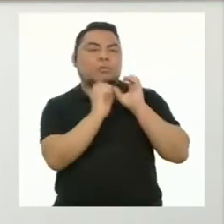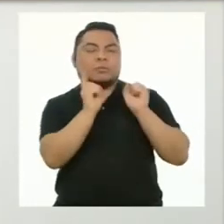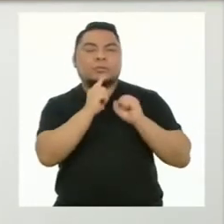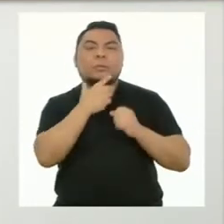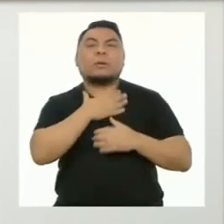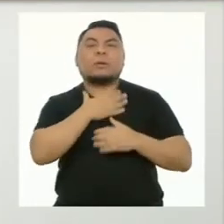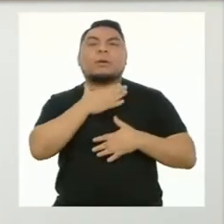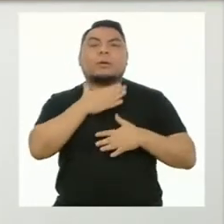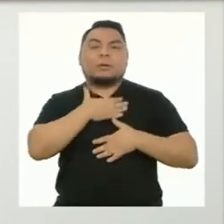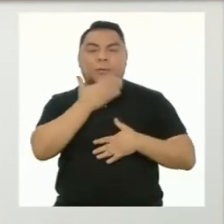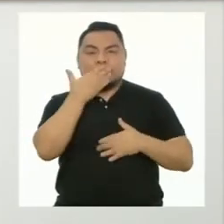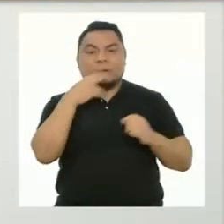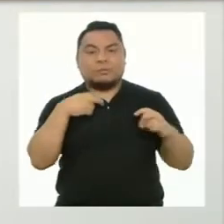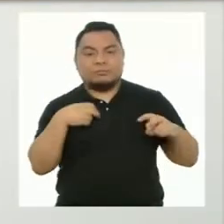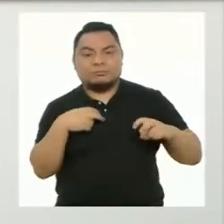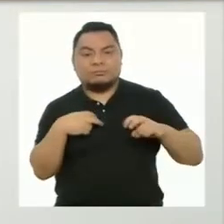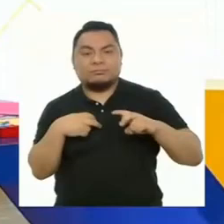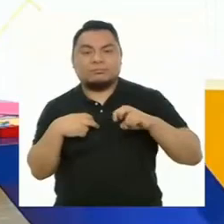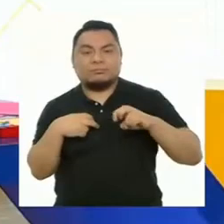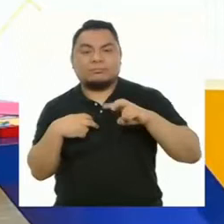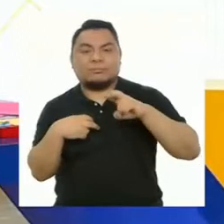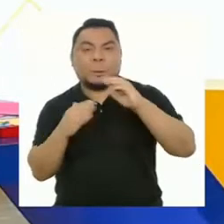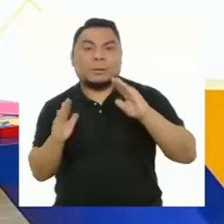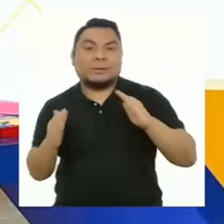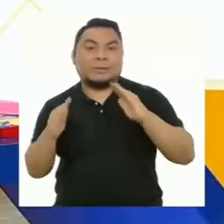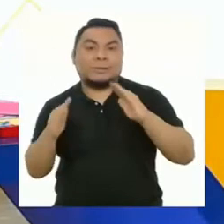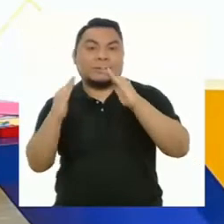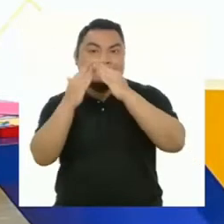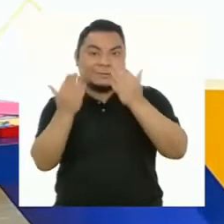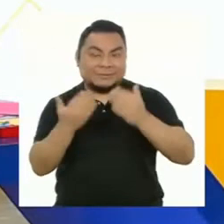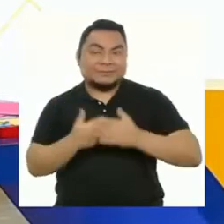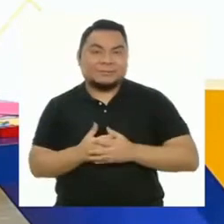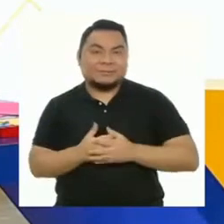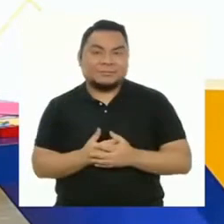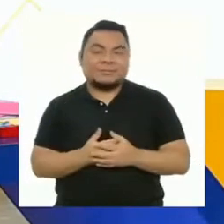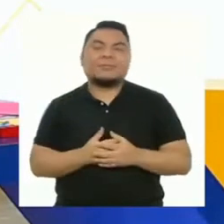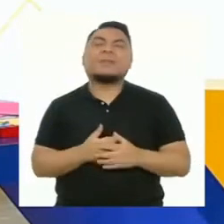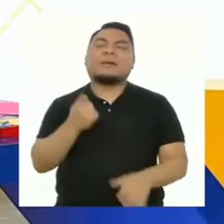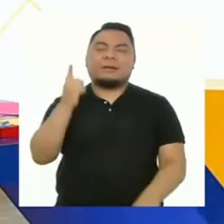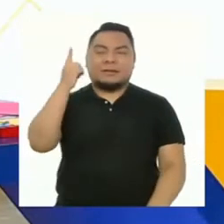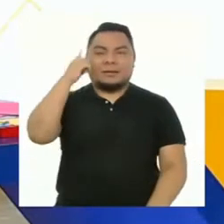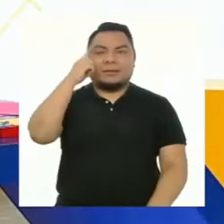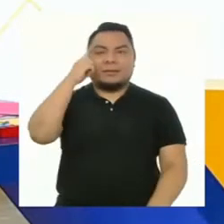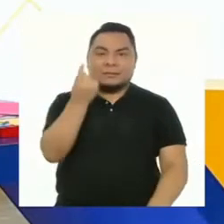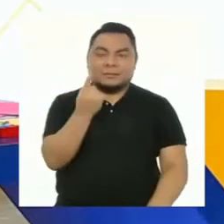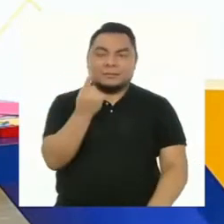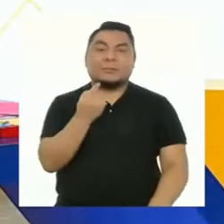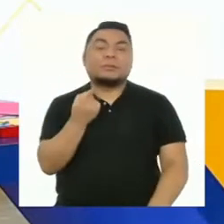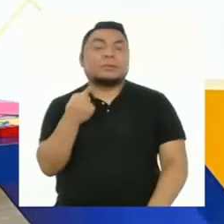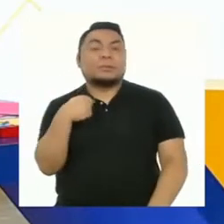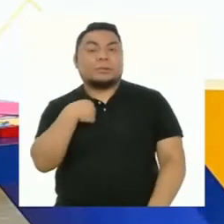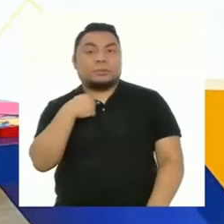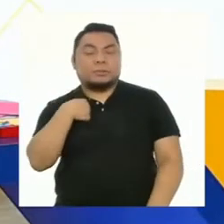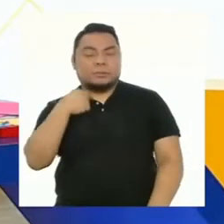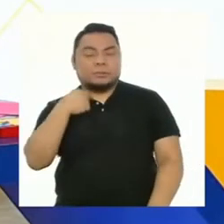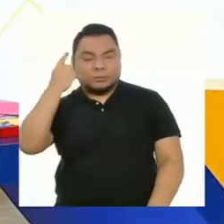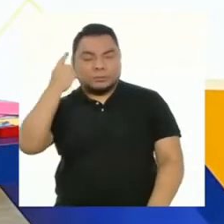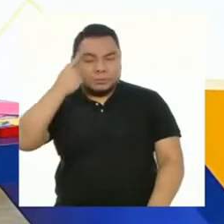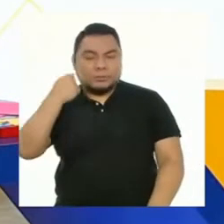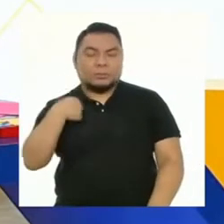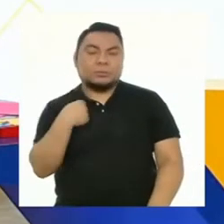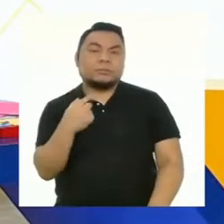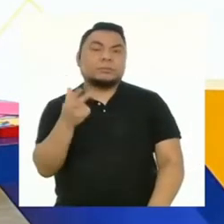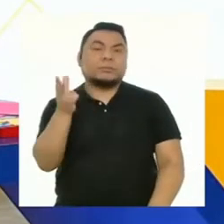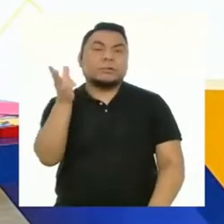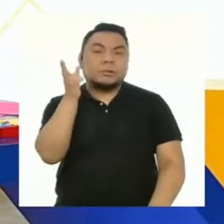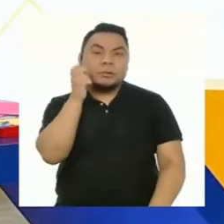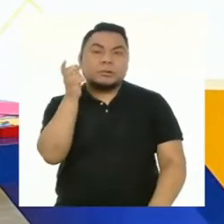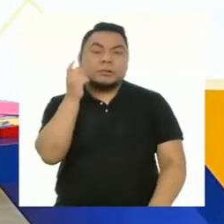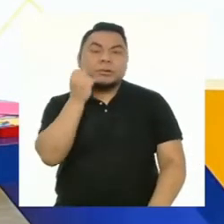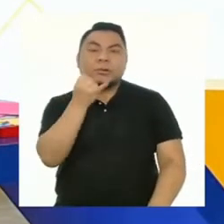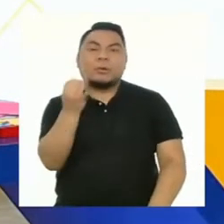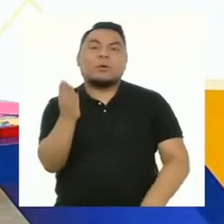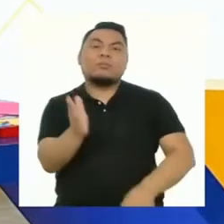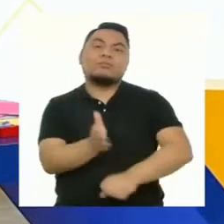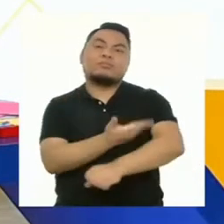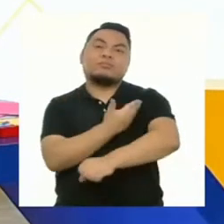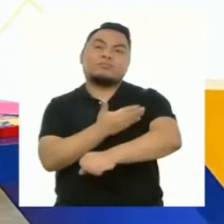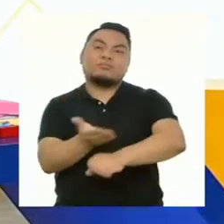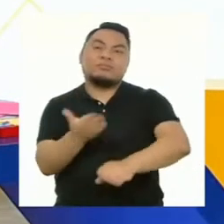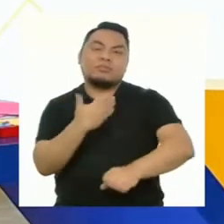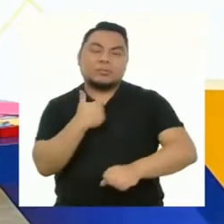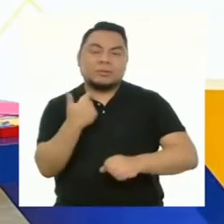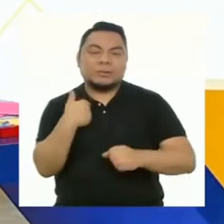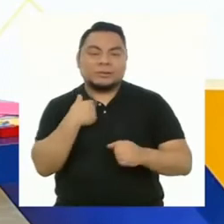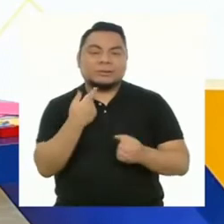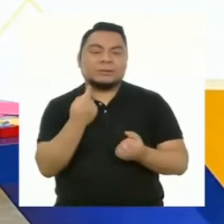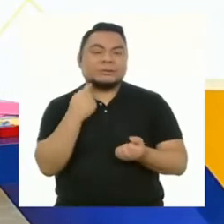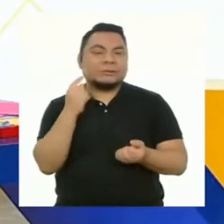lograr llegar en mejores condiciones. Ya veo a lo que se refiere, profesor. Si me doy cuenta que escuchar cierta música me